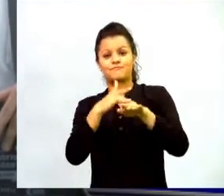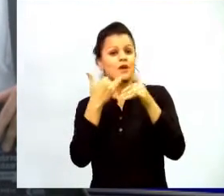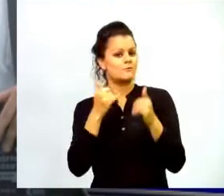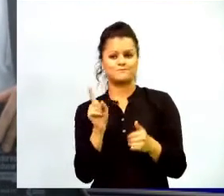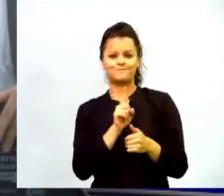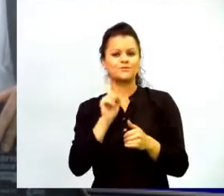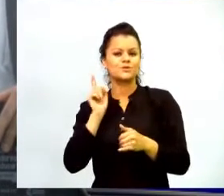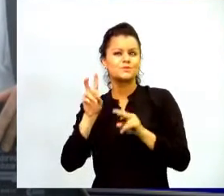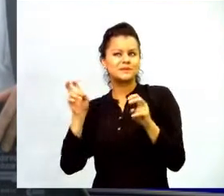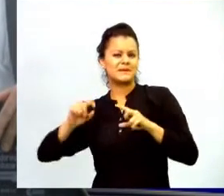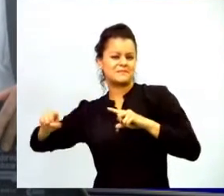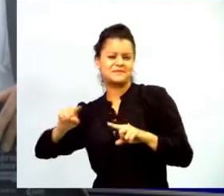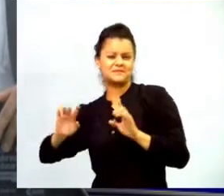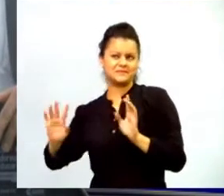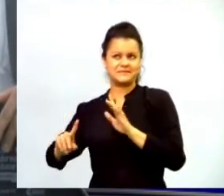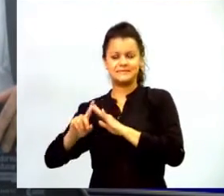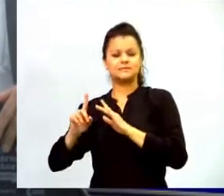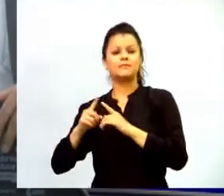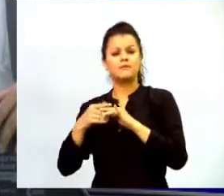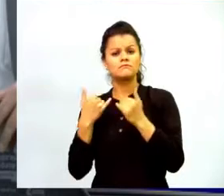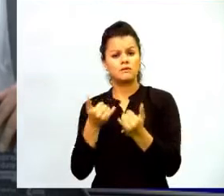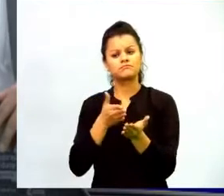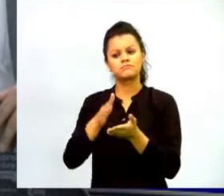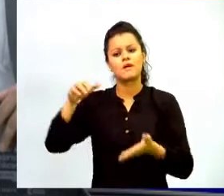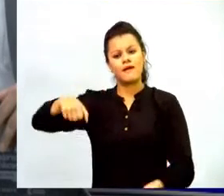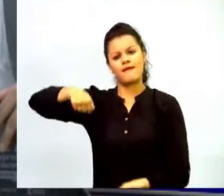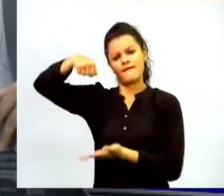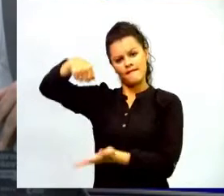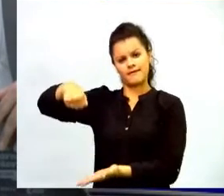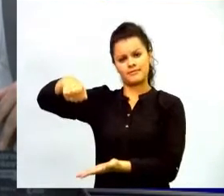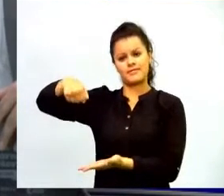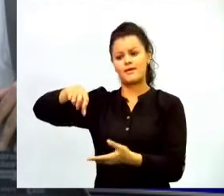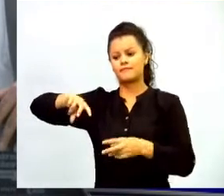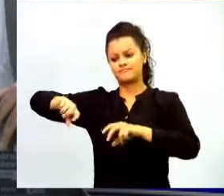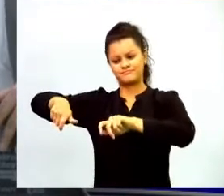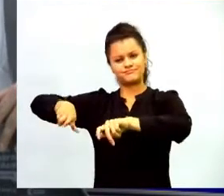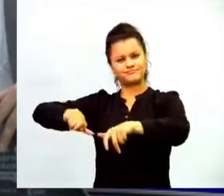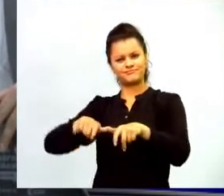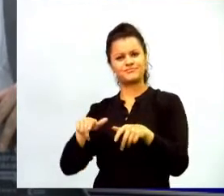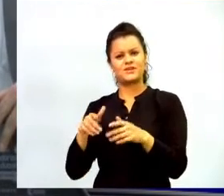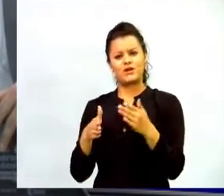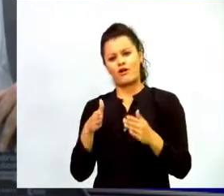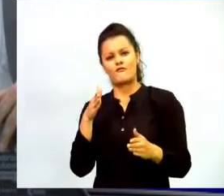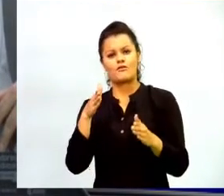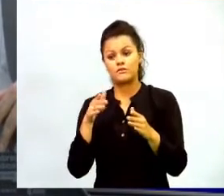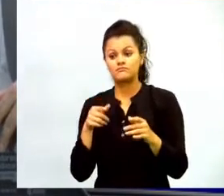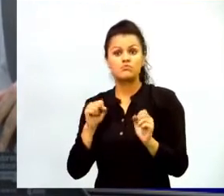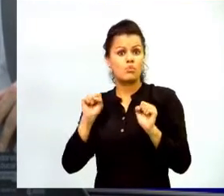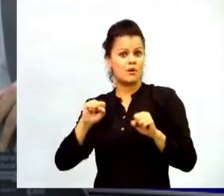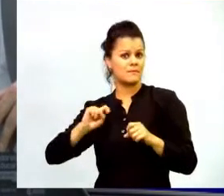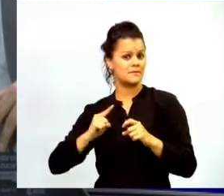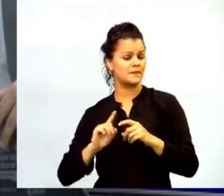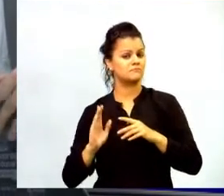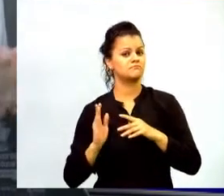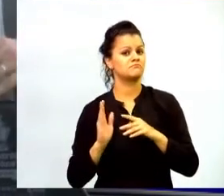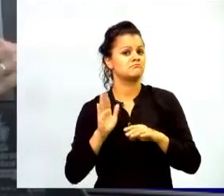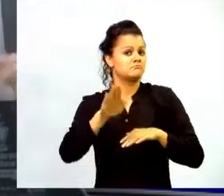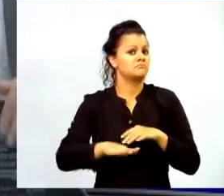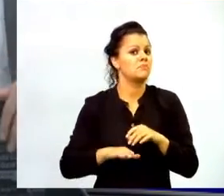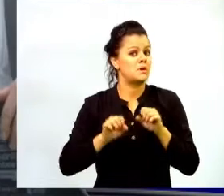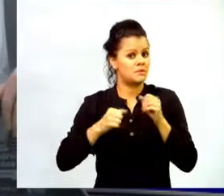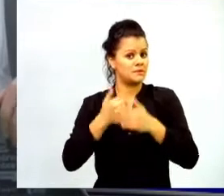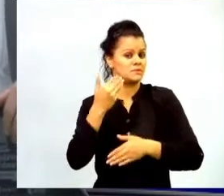pero aún conservamos algunos kits de robótica este puede ser el primer paso para iniciar un proyecto de robótica en una institución educativa